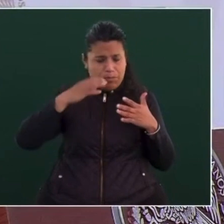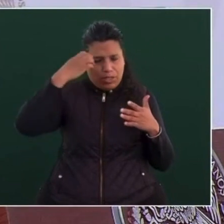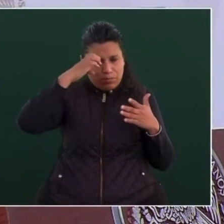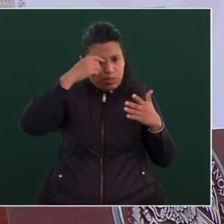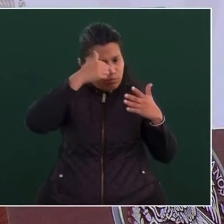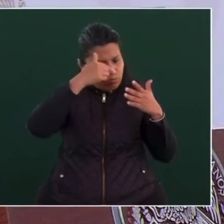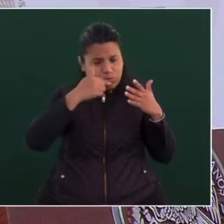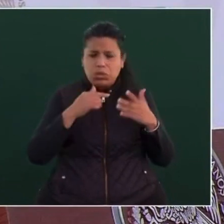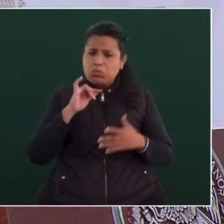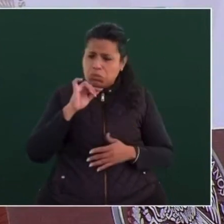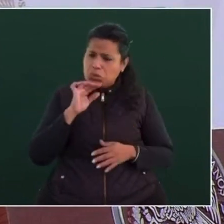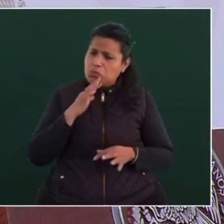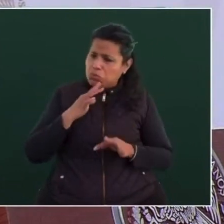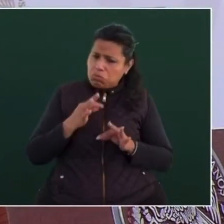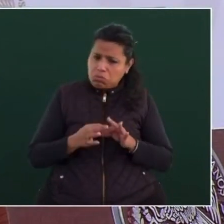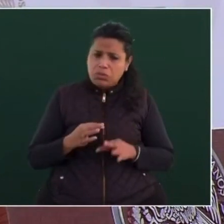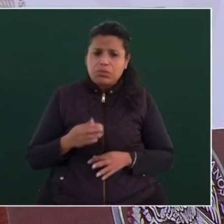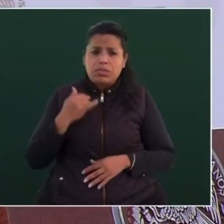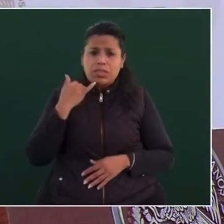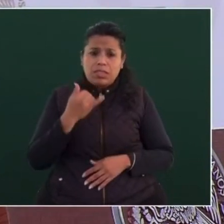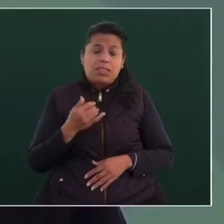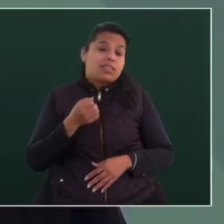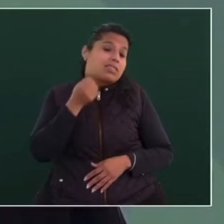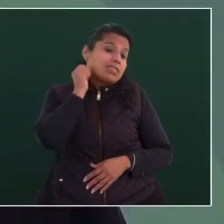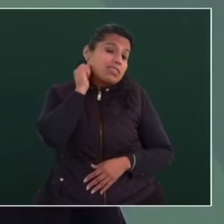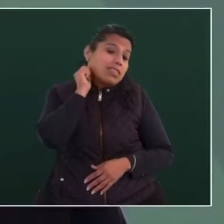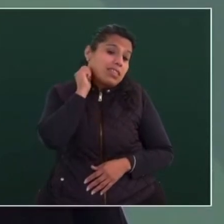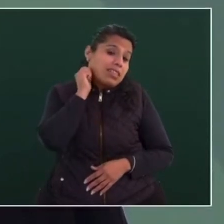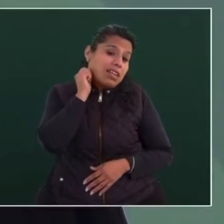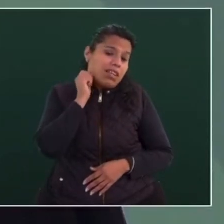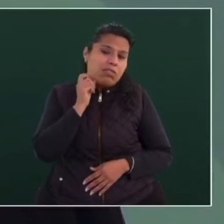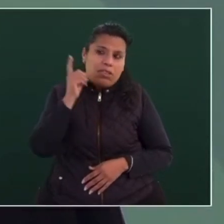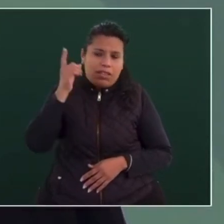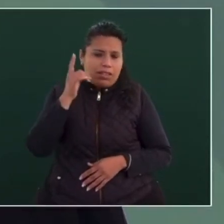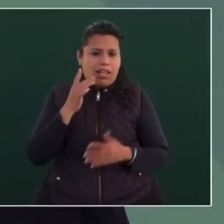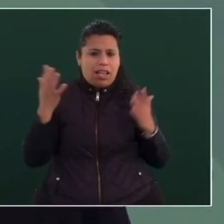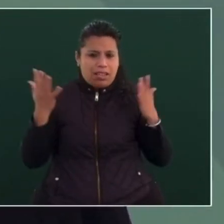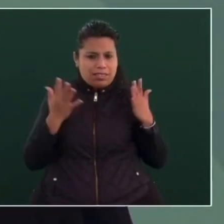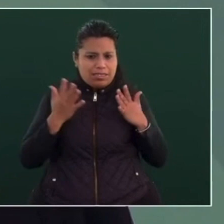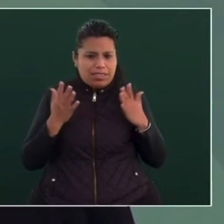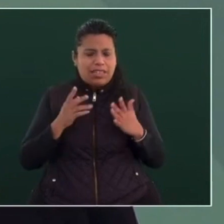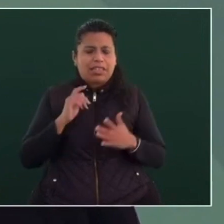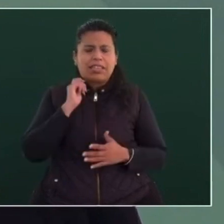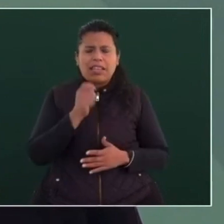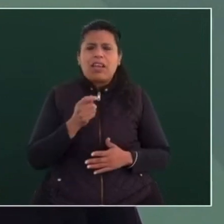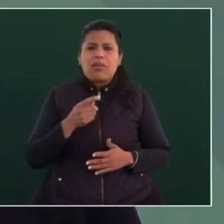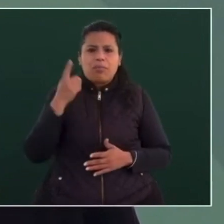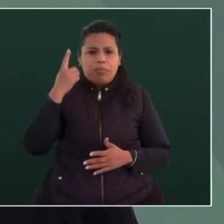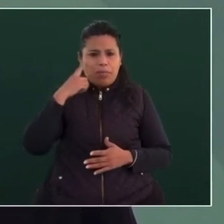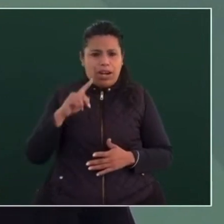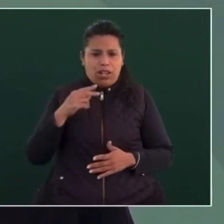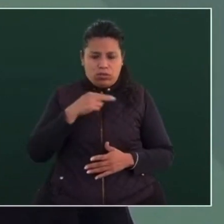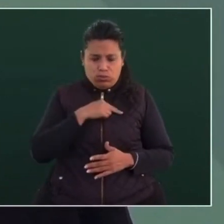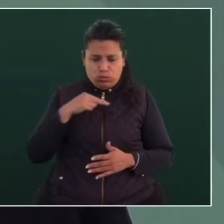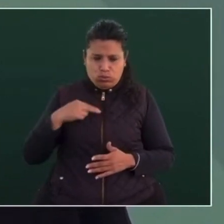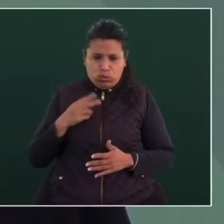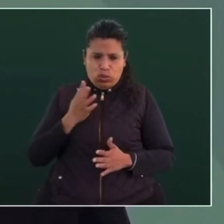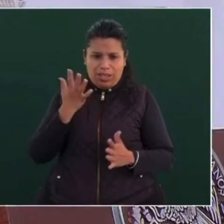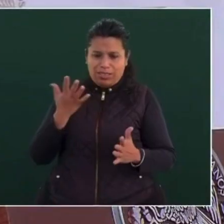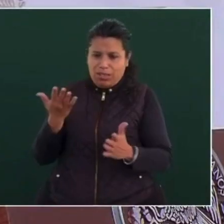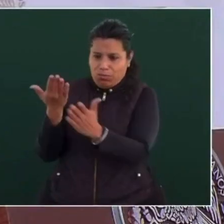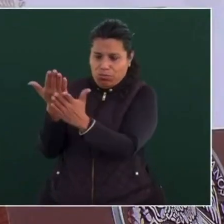a decidir. Nosotros enviamos la propuesta al Senado